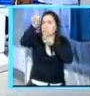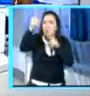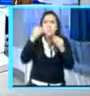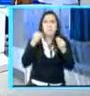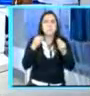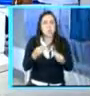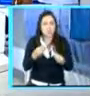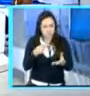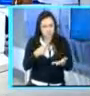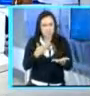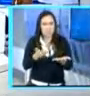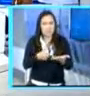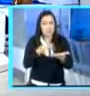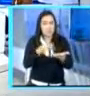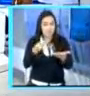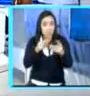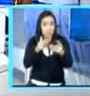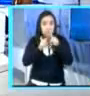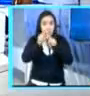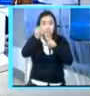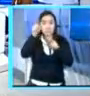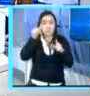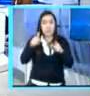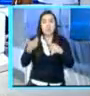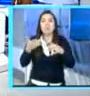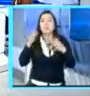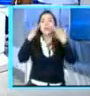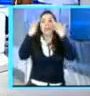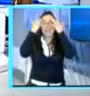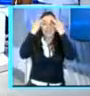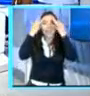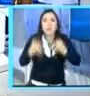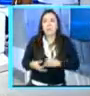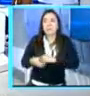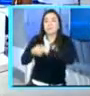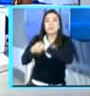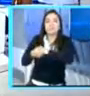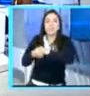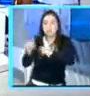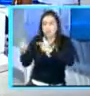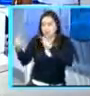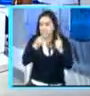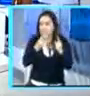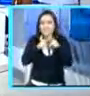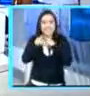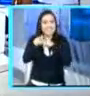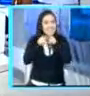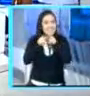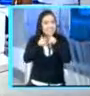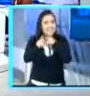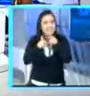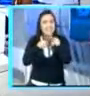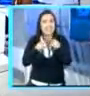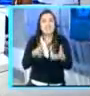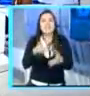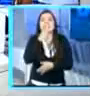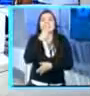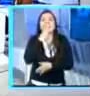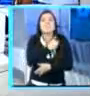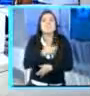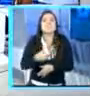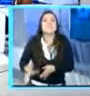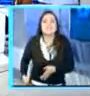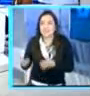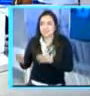mar de negociaciones entre ambos partidos que se están jugando hoy la presidencia y el que pudiese llegar a